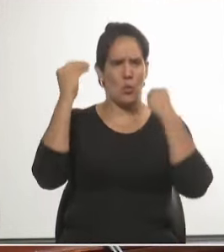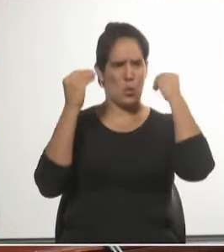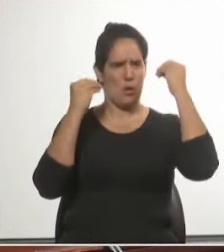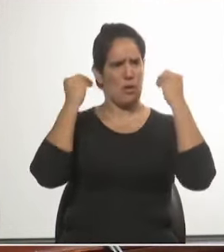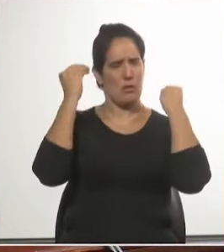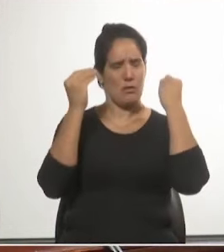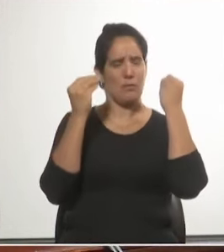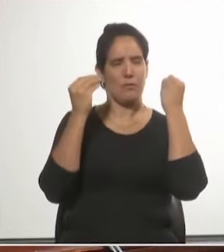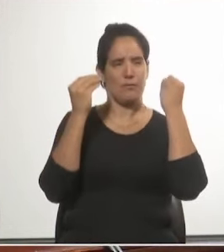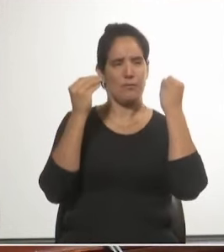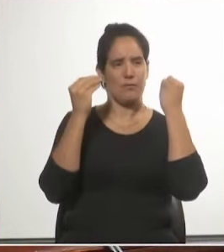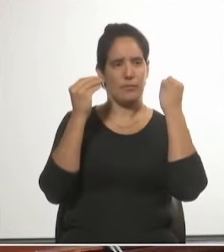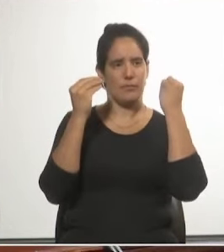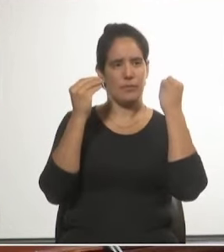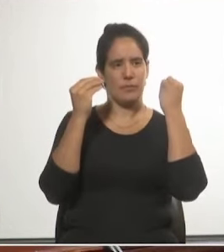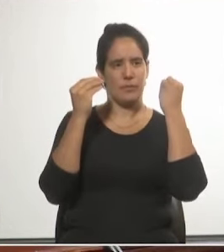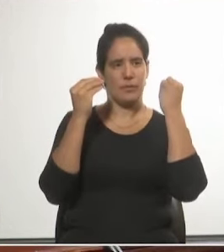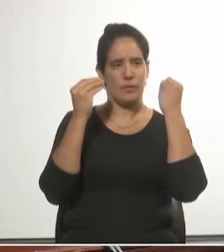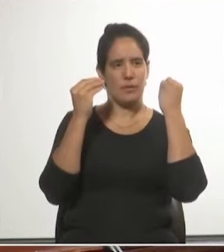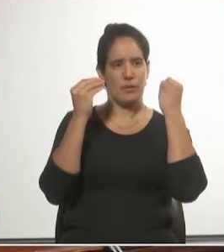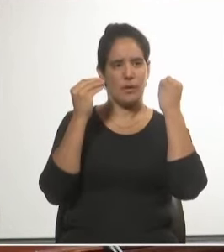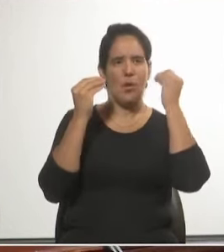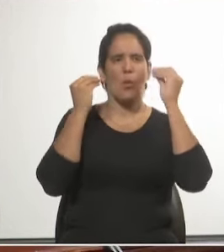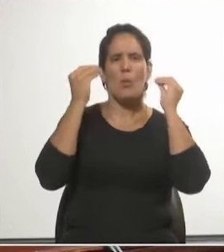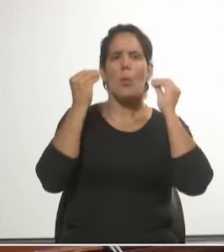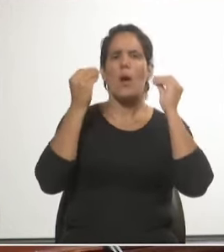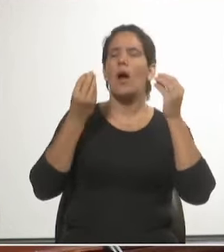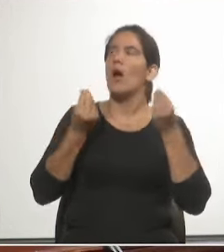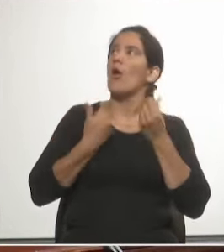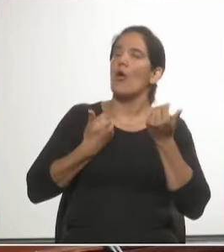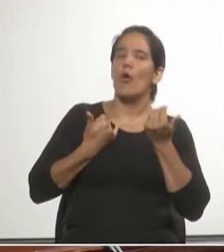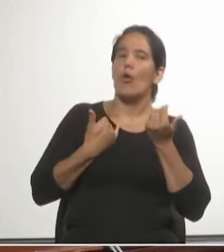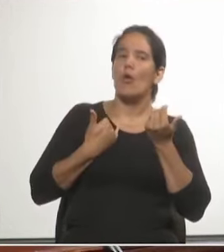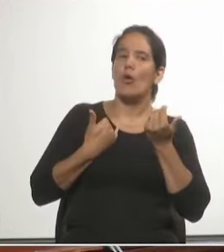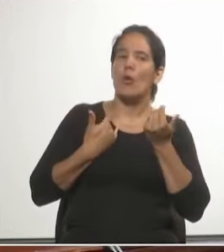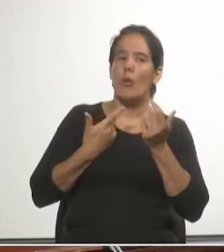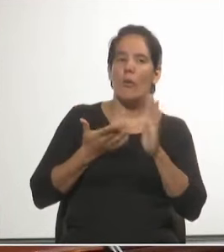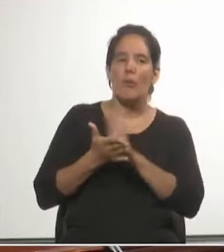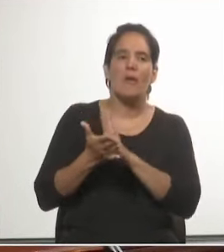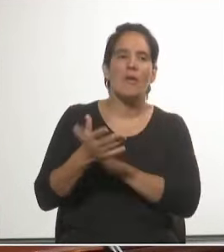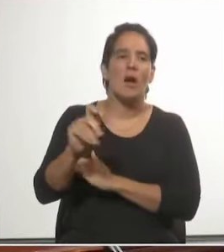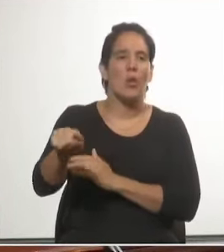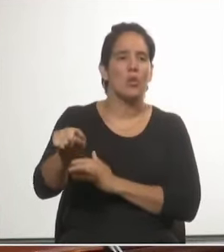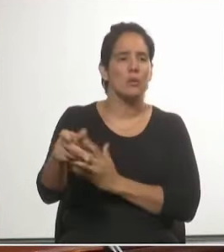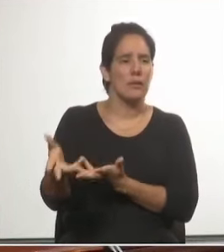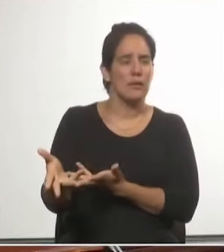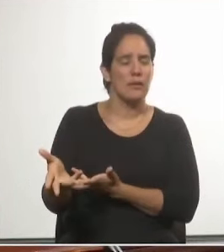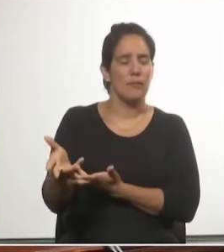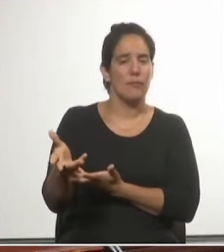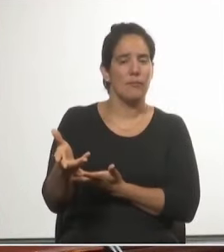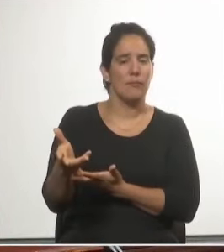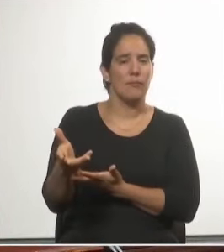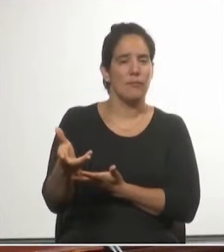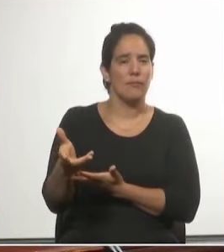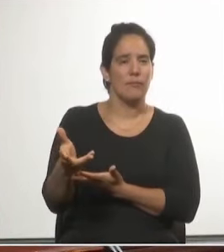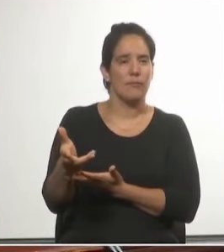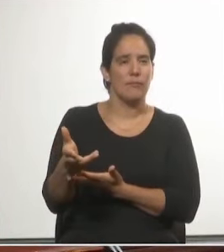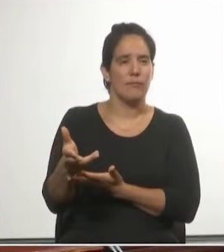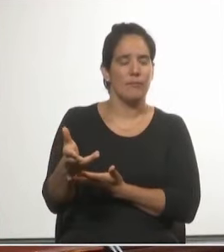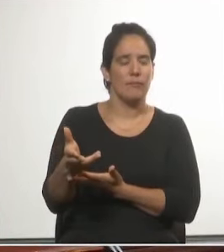hasta cómo estas cosas se pueden dirimir en la justicia. Cuando